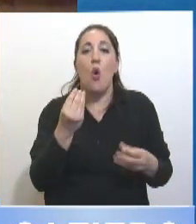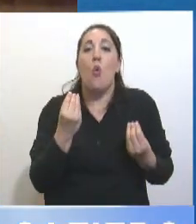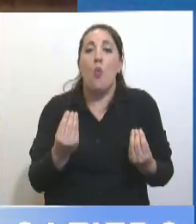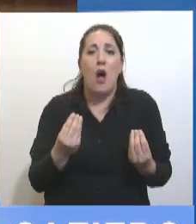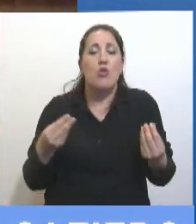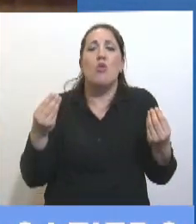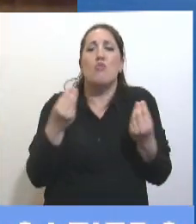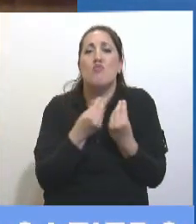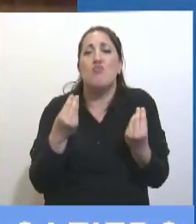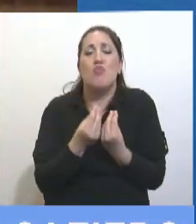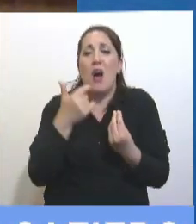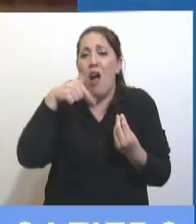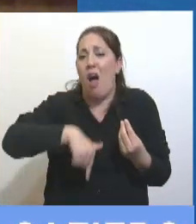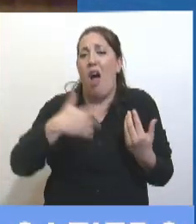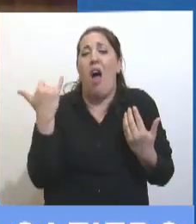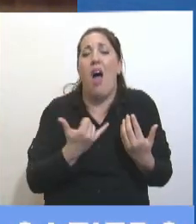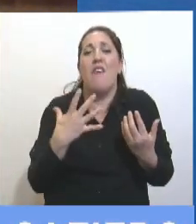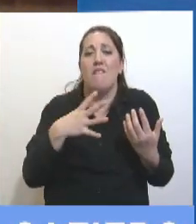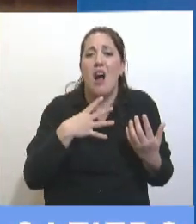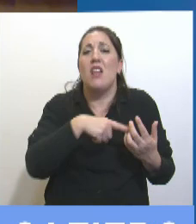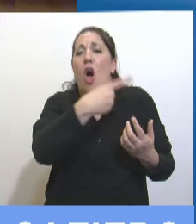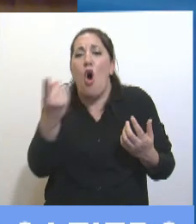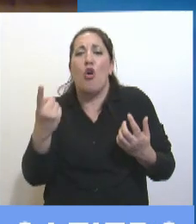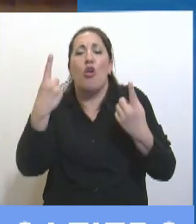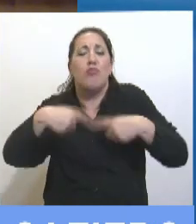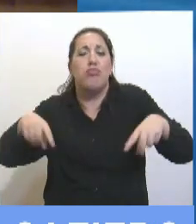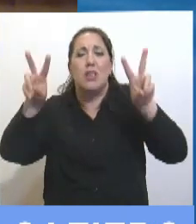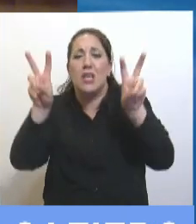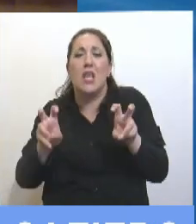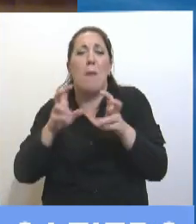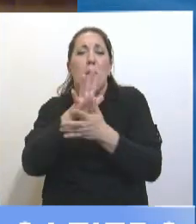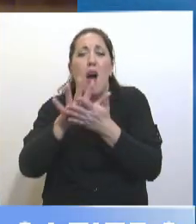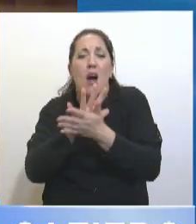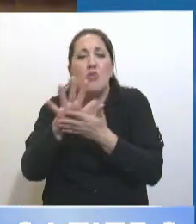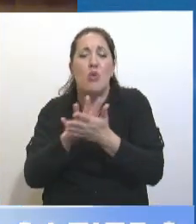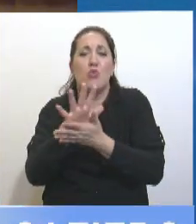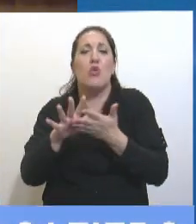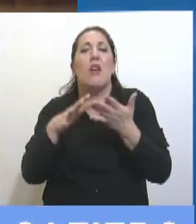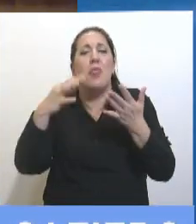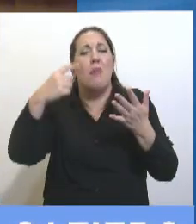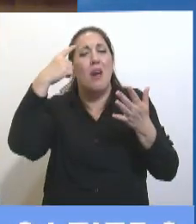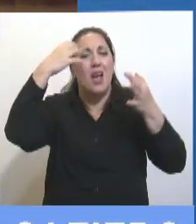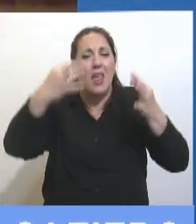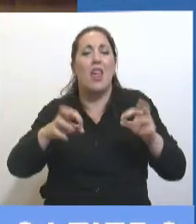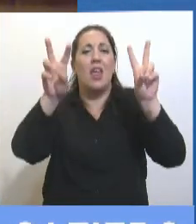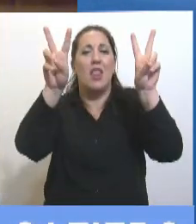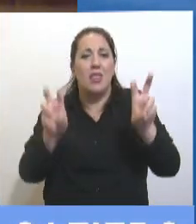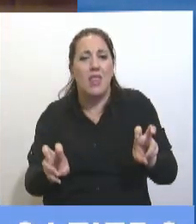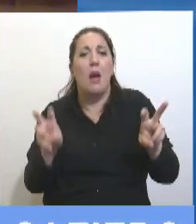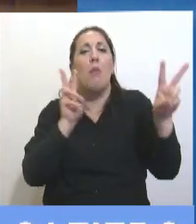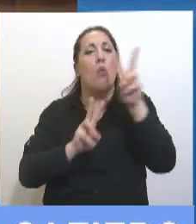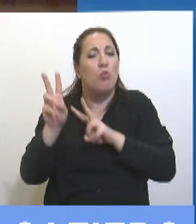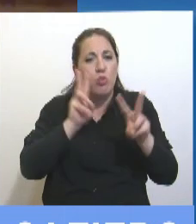miles de líos para resolver. Y sería lo ideal que sea razonable el tema y que se tome un